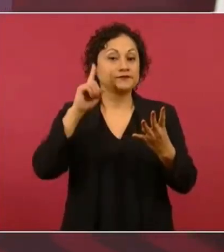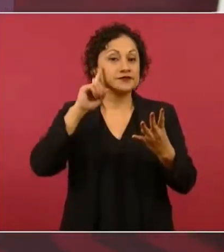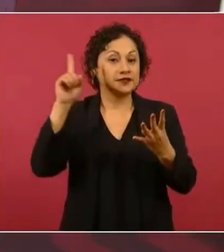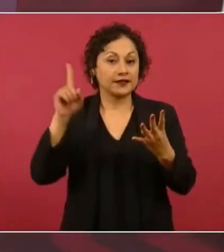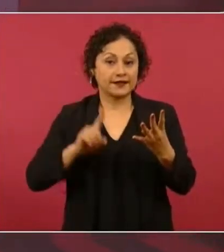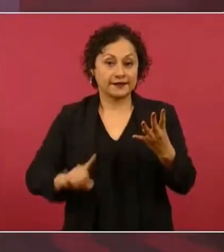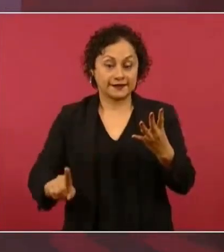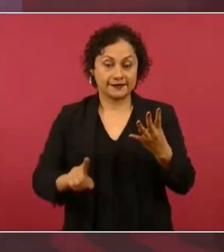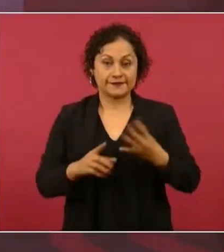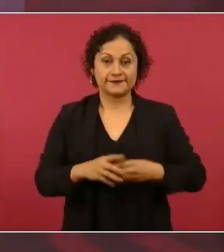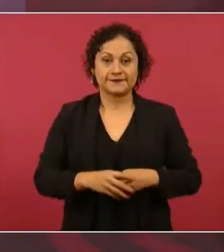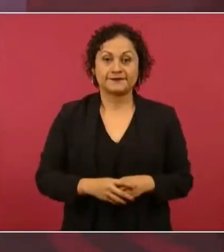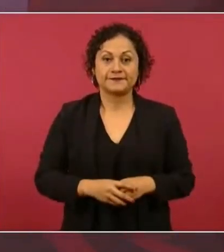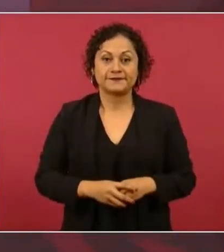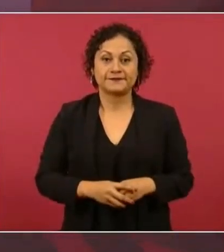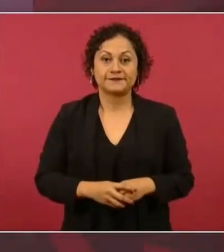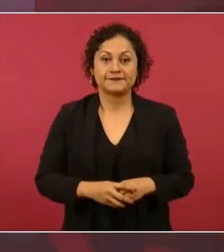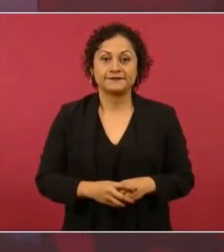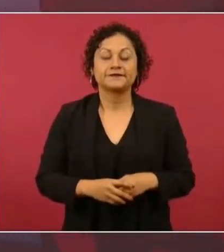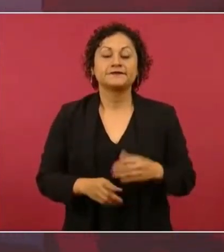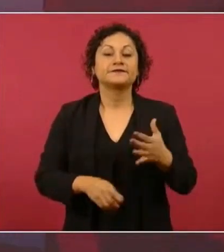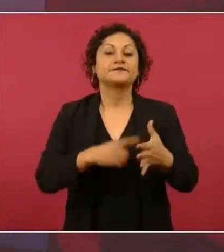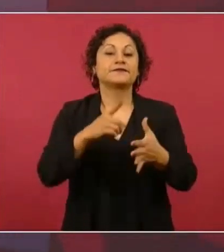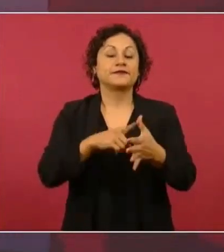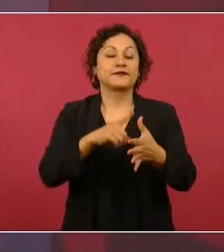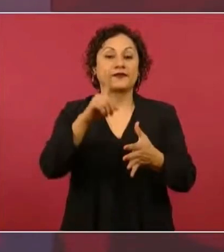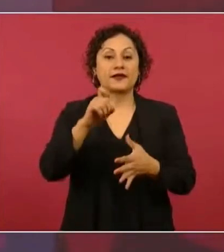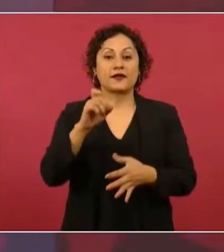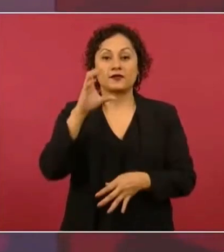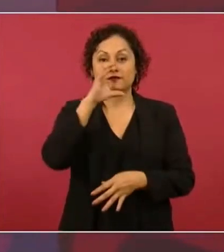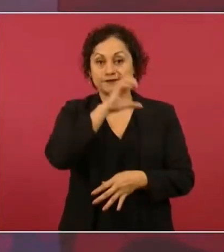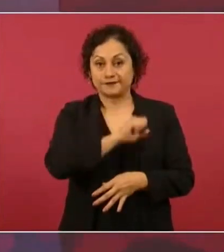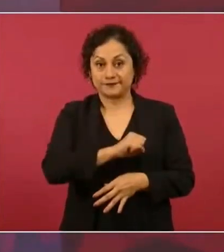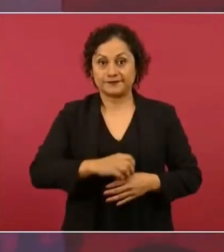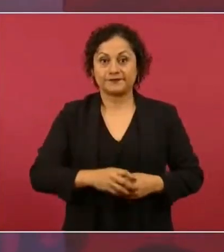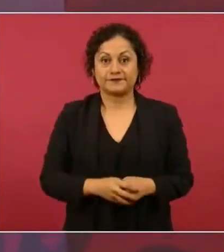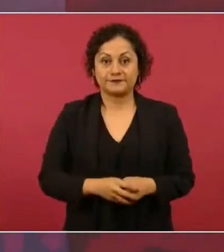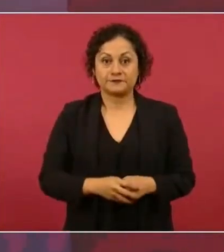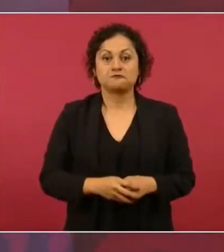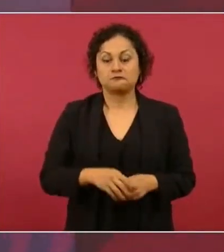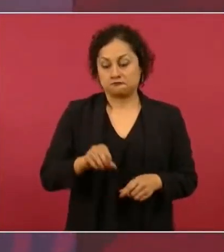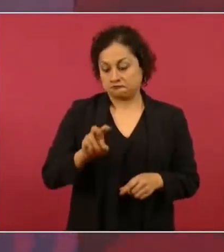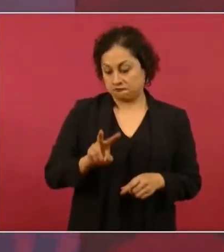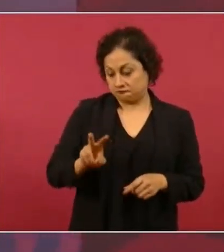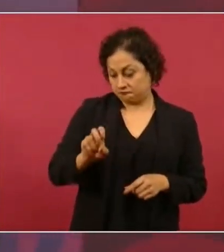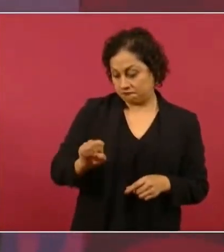y a Aguascalientes el fin de semana.